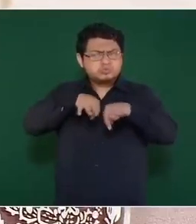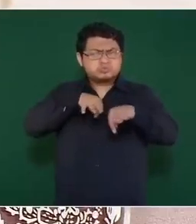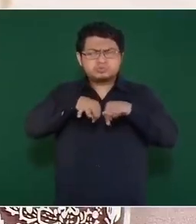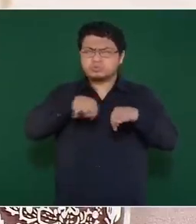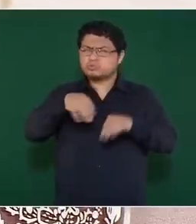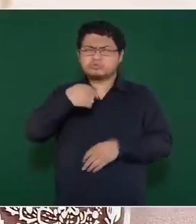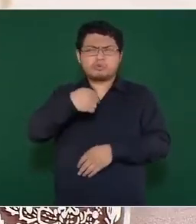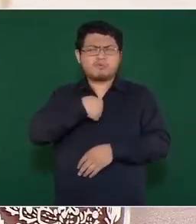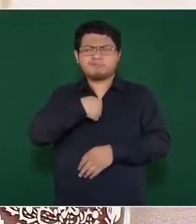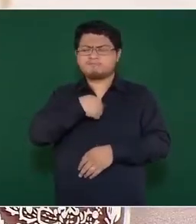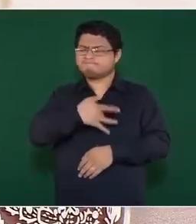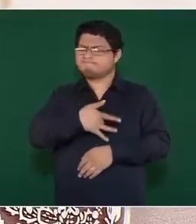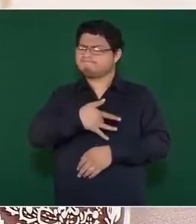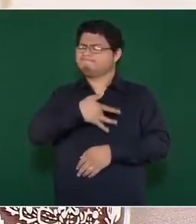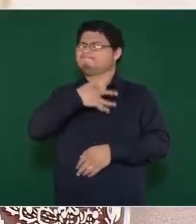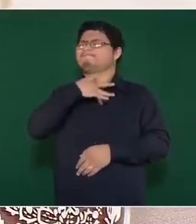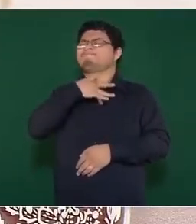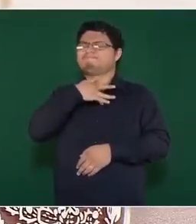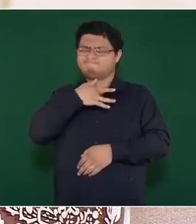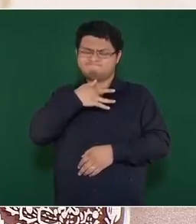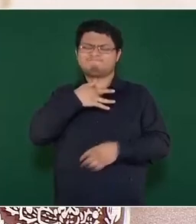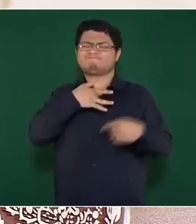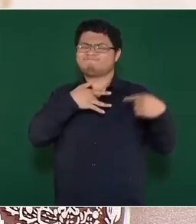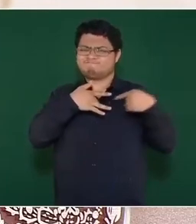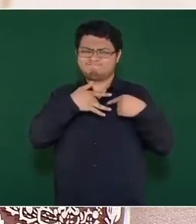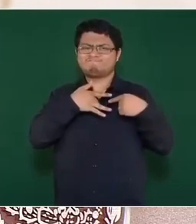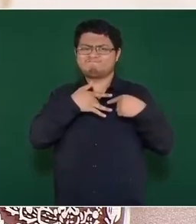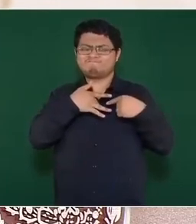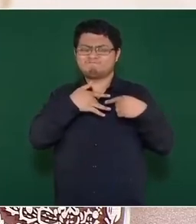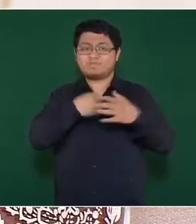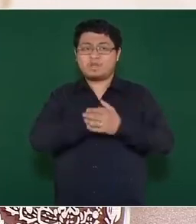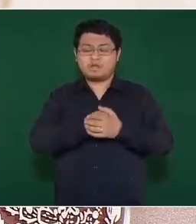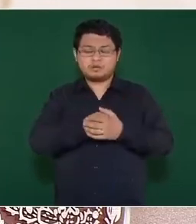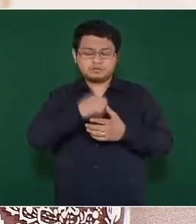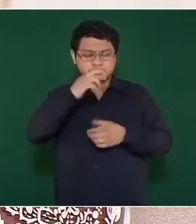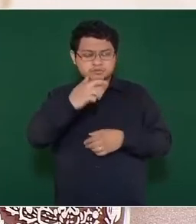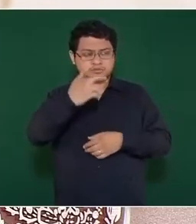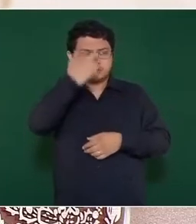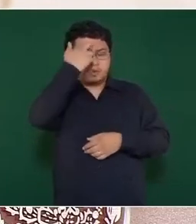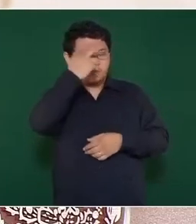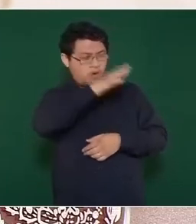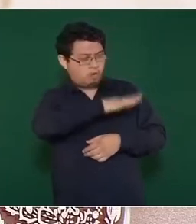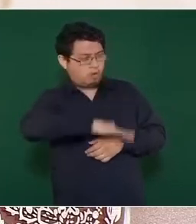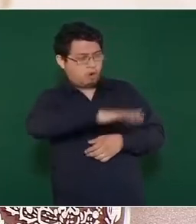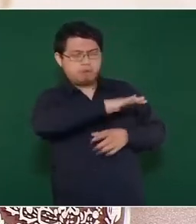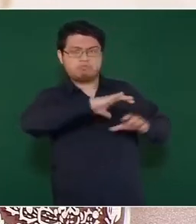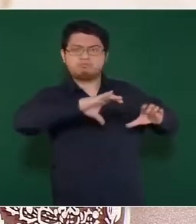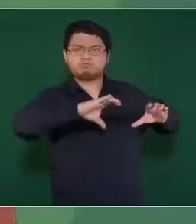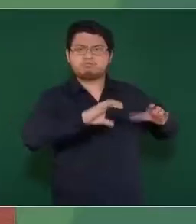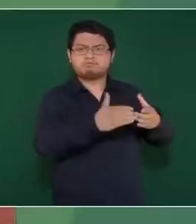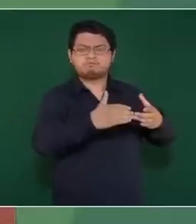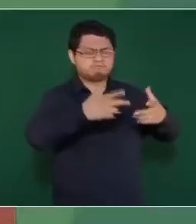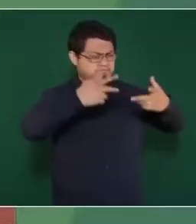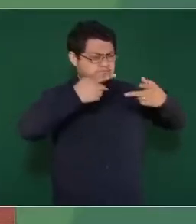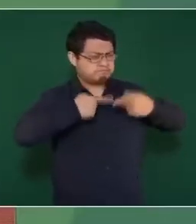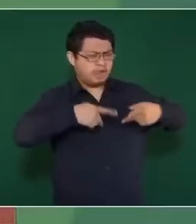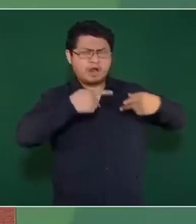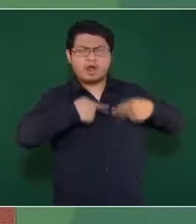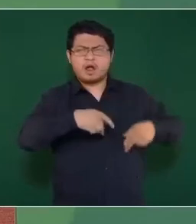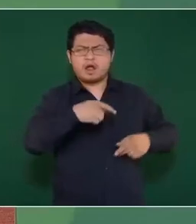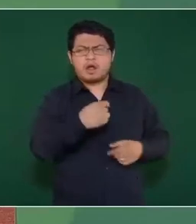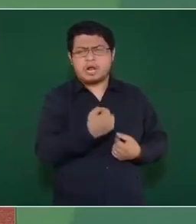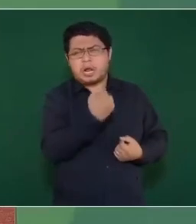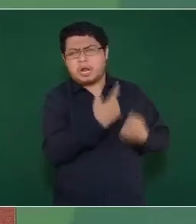el dulce aroma del pueblo en esa marcha, también un tufo de azufre